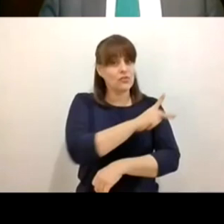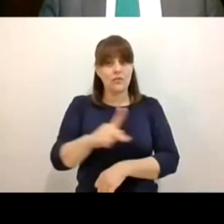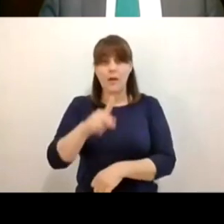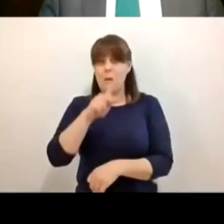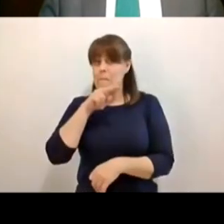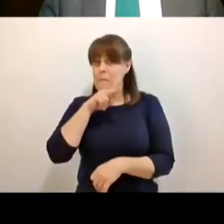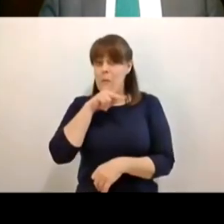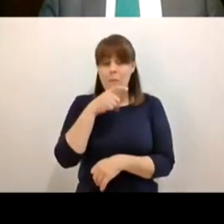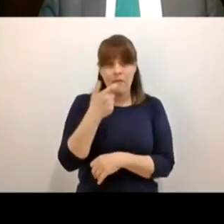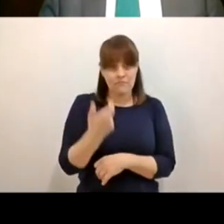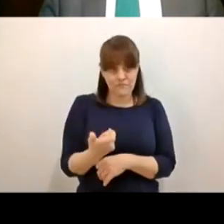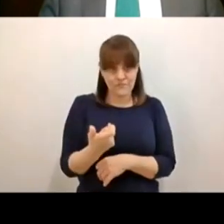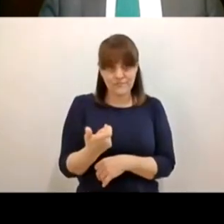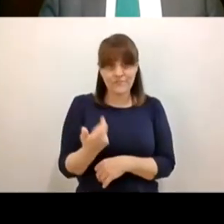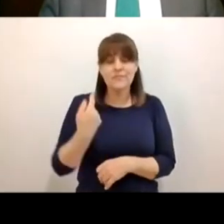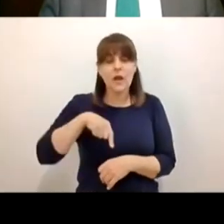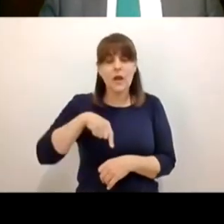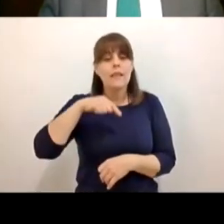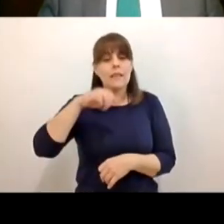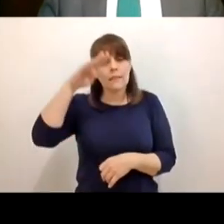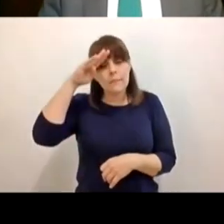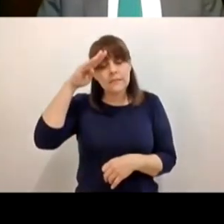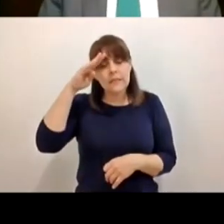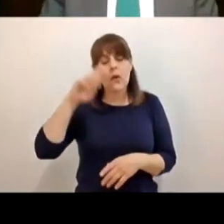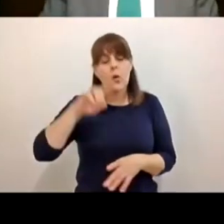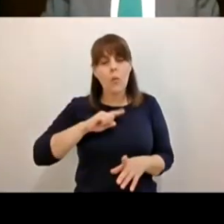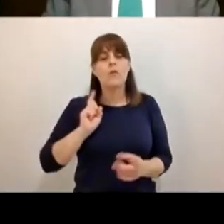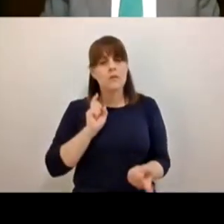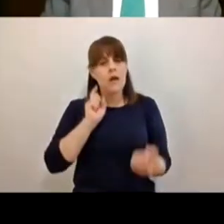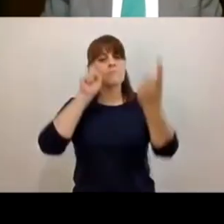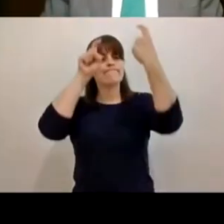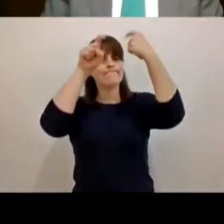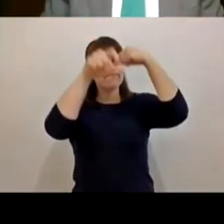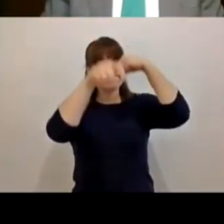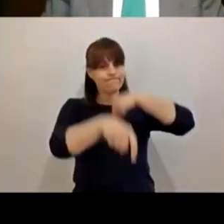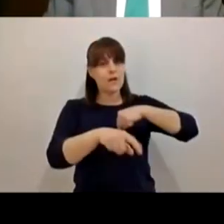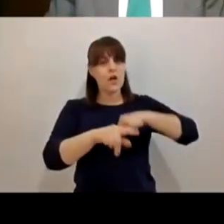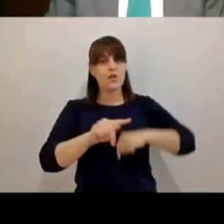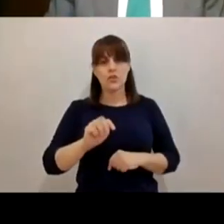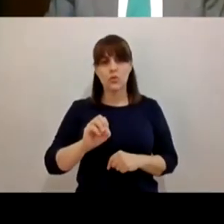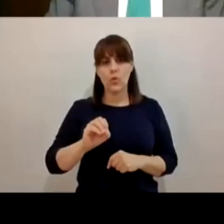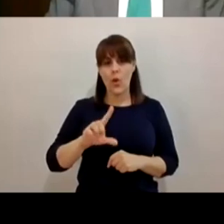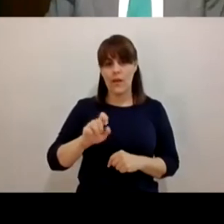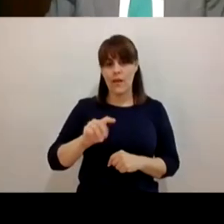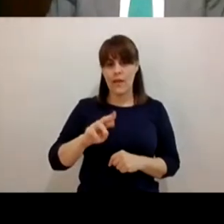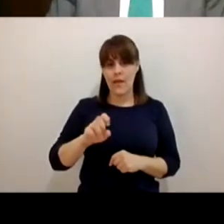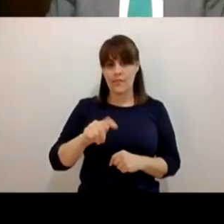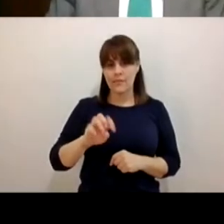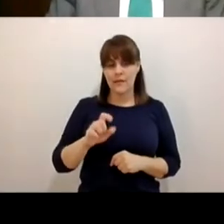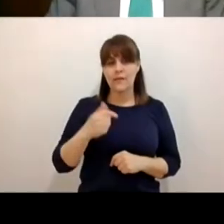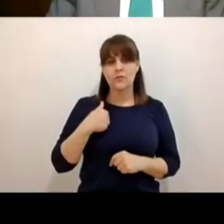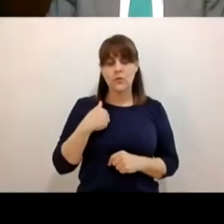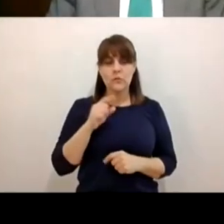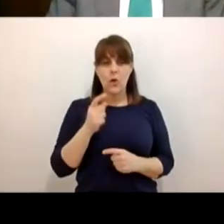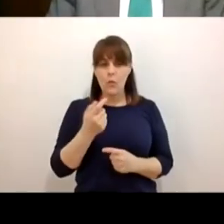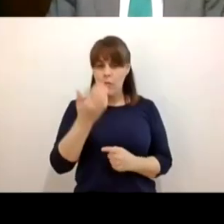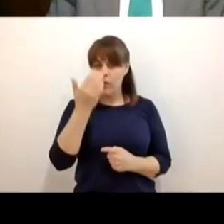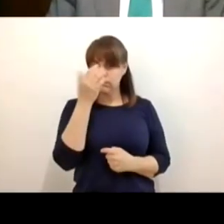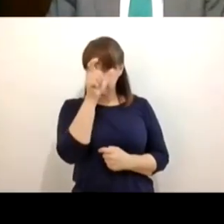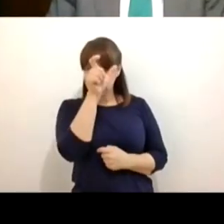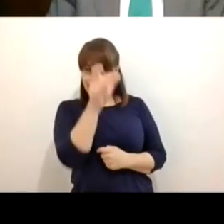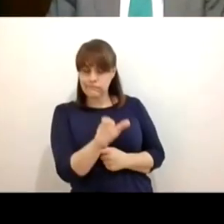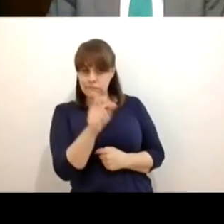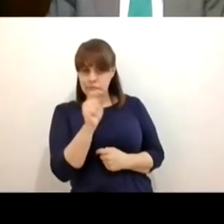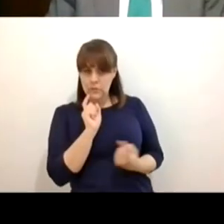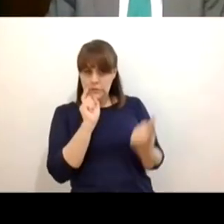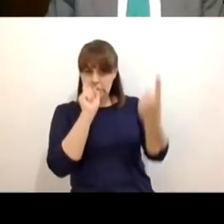también tenemos que ser muy tolerantes tenemos que tener mucho la conciencia de la otredad para poder salir